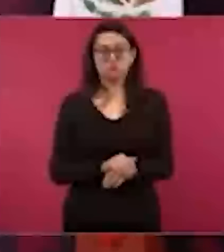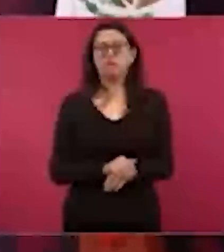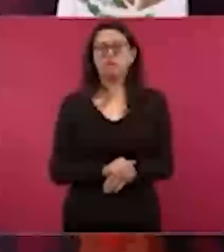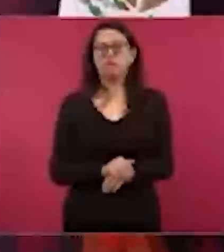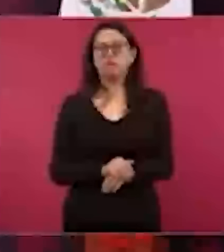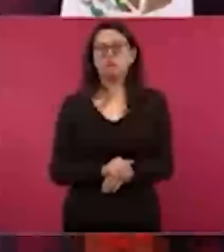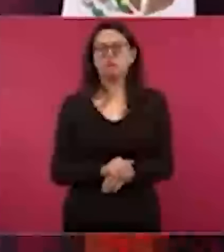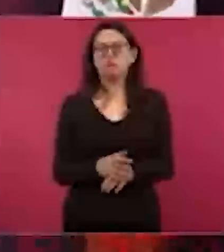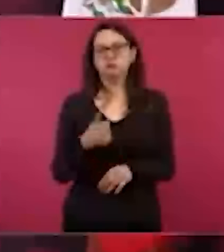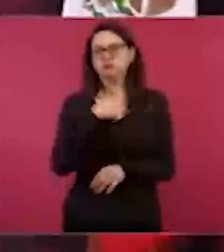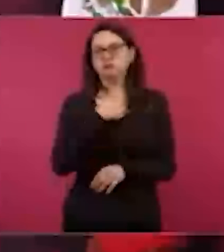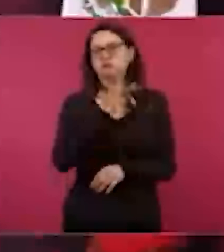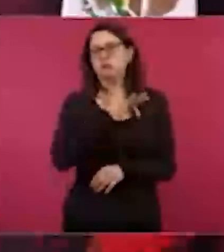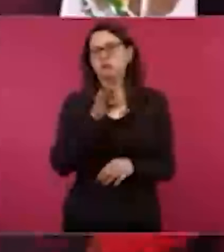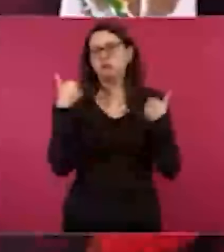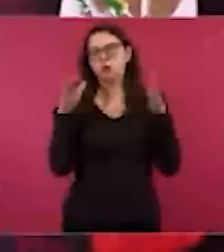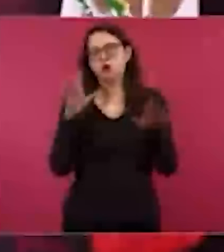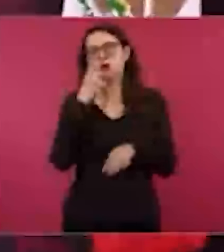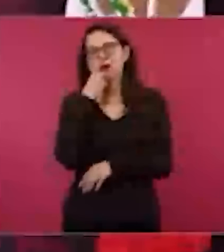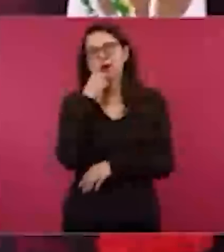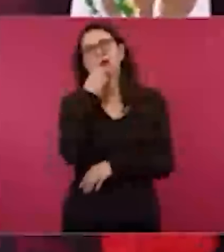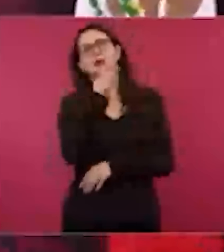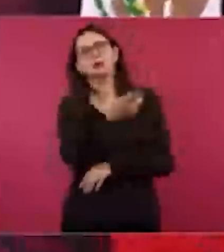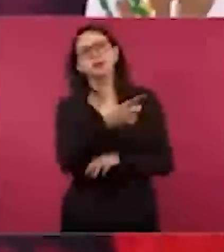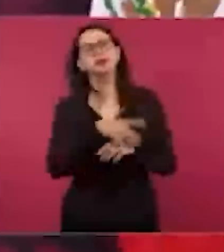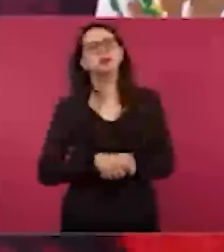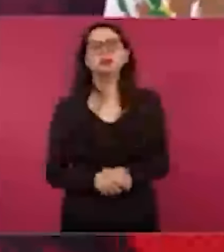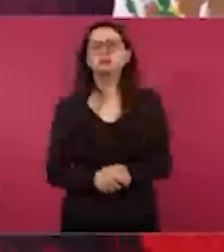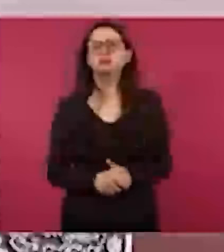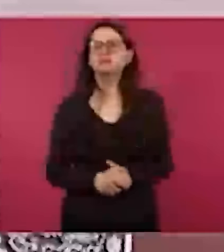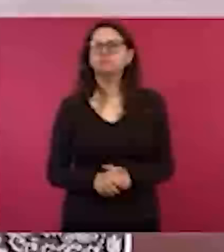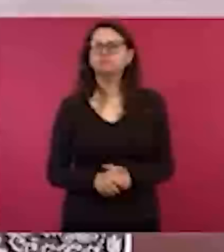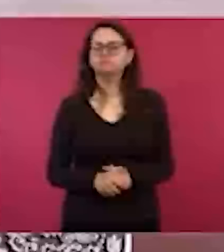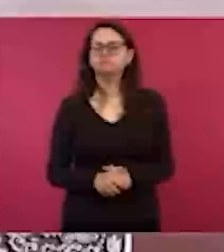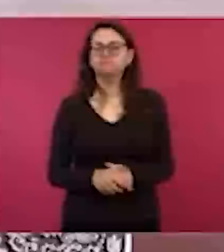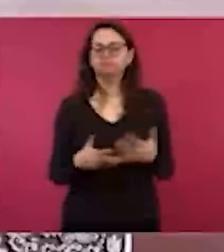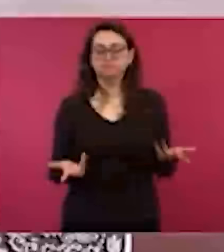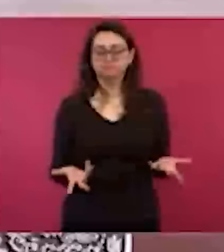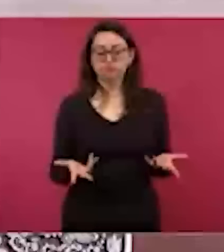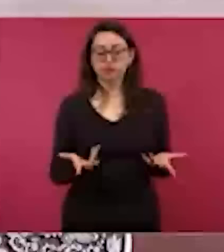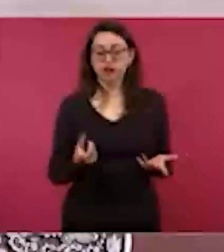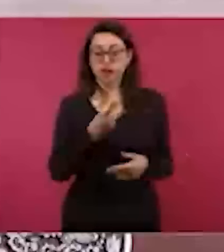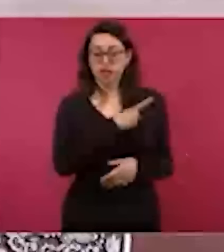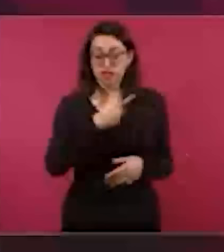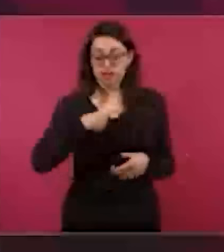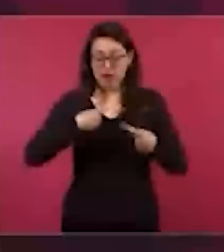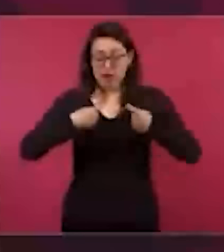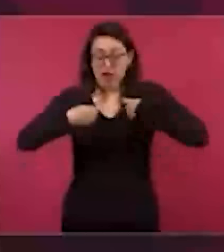le diría aprende a autolimitarte.